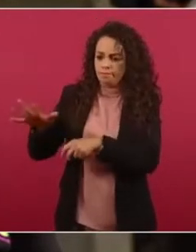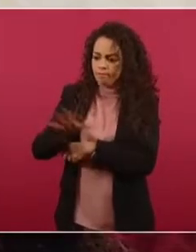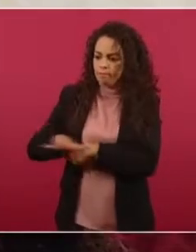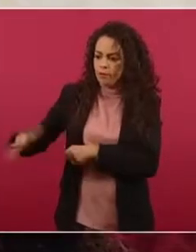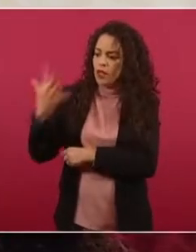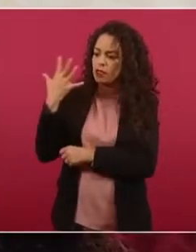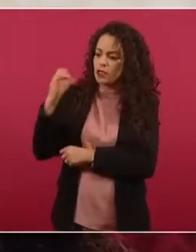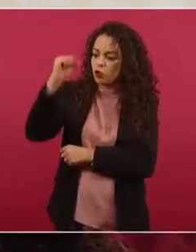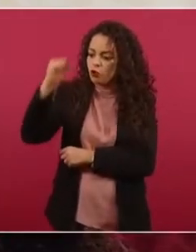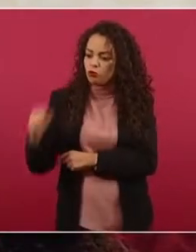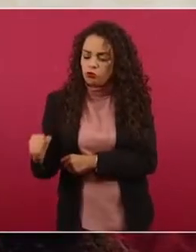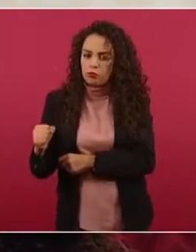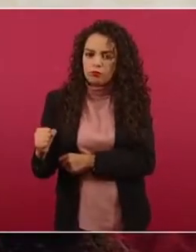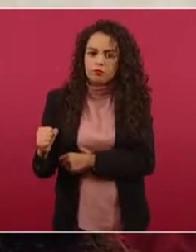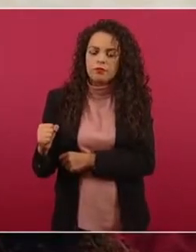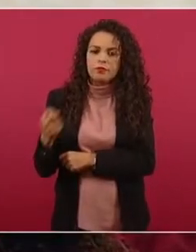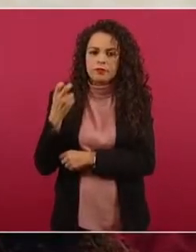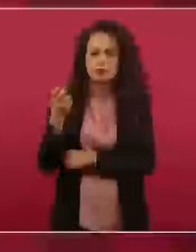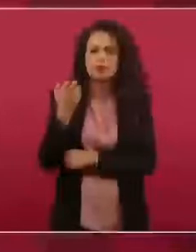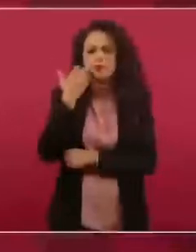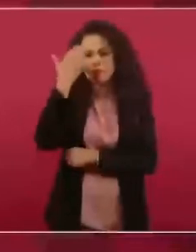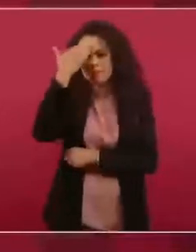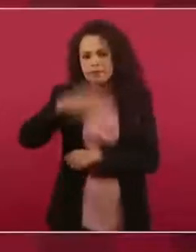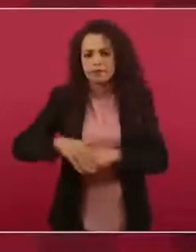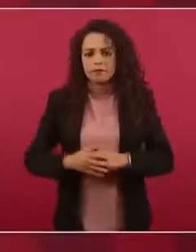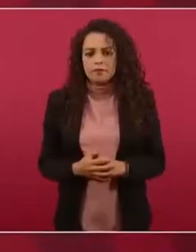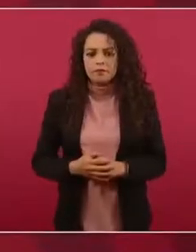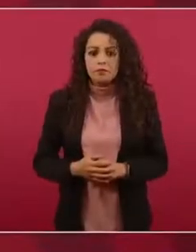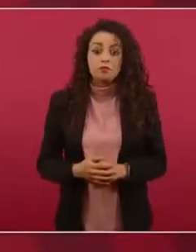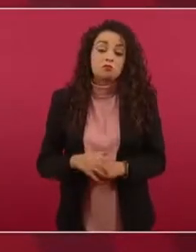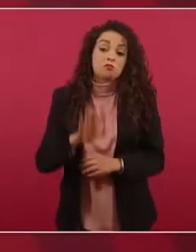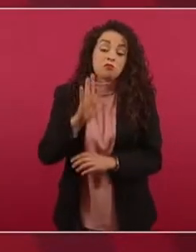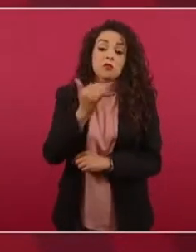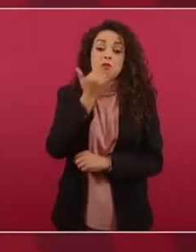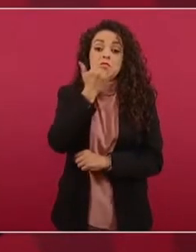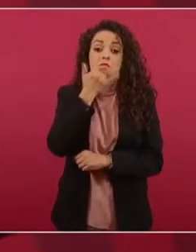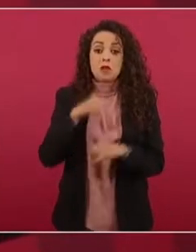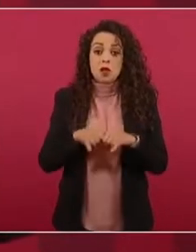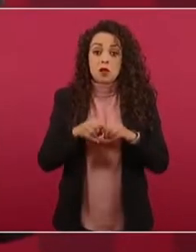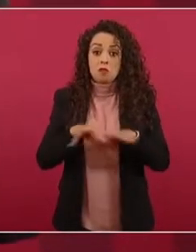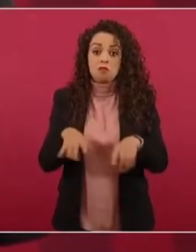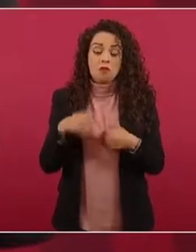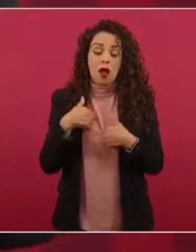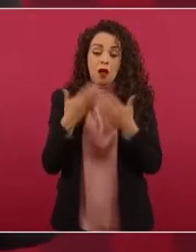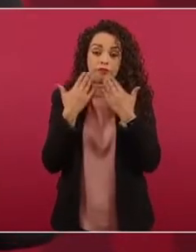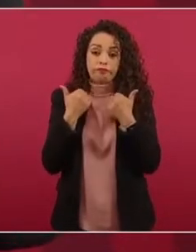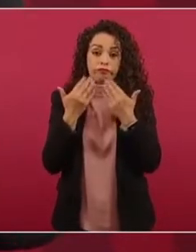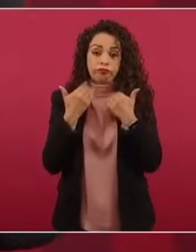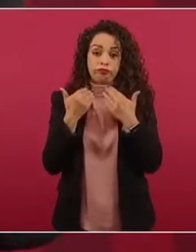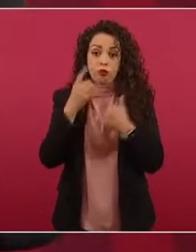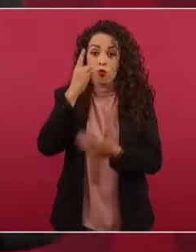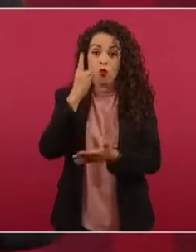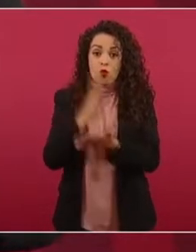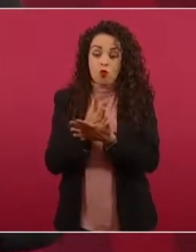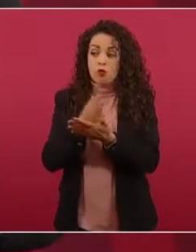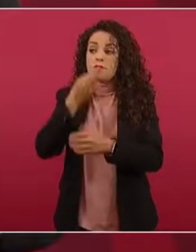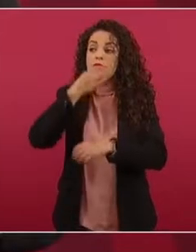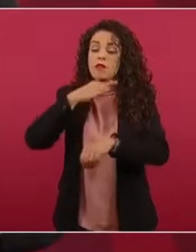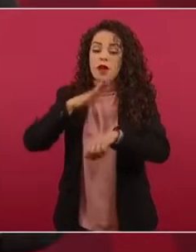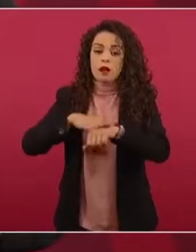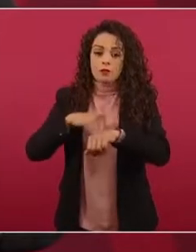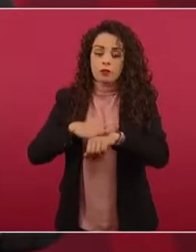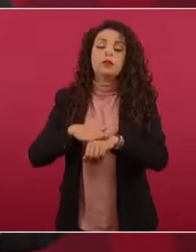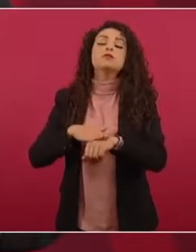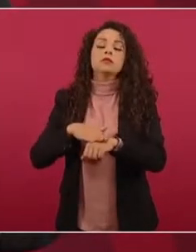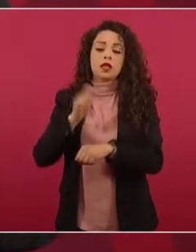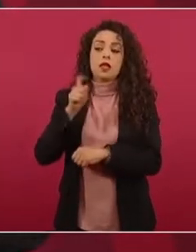Pues no tengo la información sobre el resultado, lo único que sé es que se iba a llevar a cabo